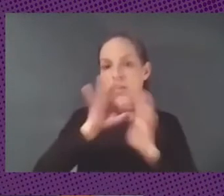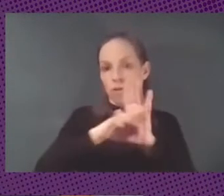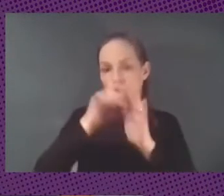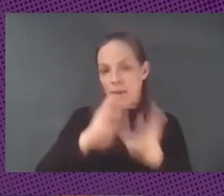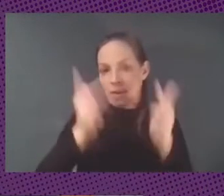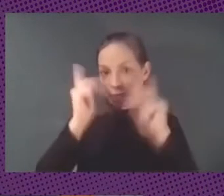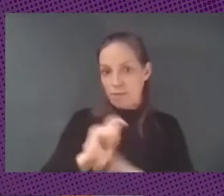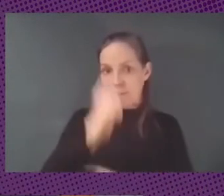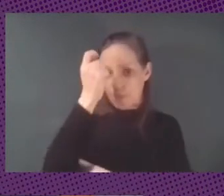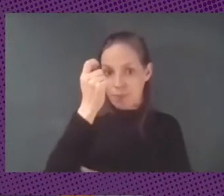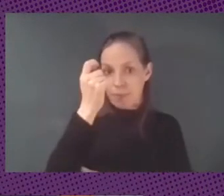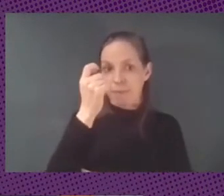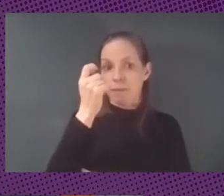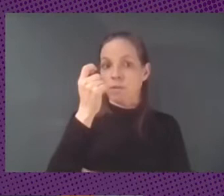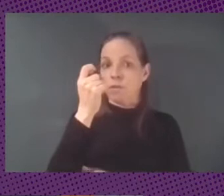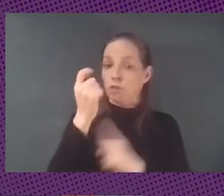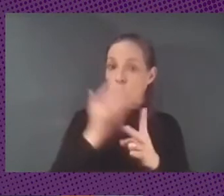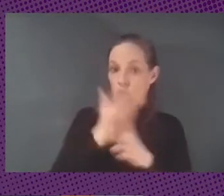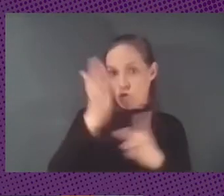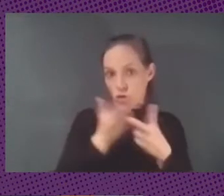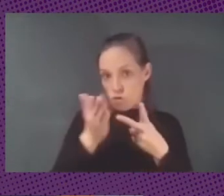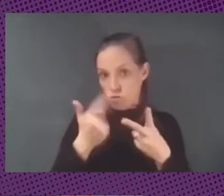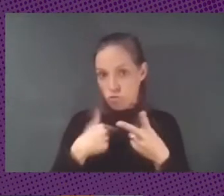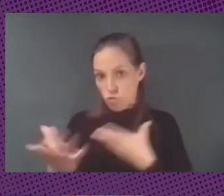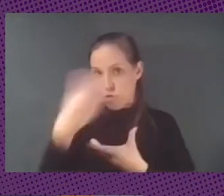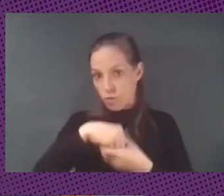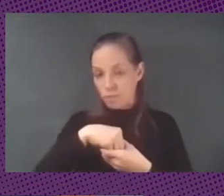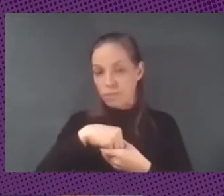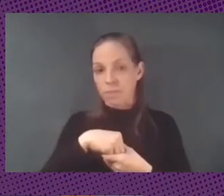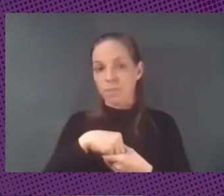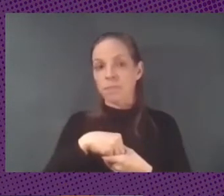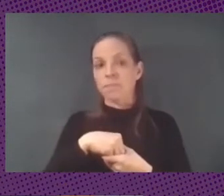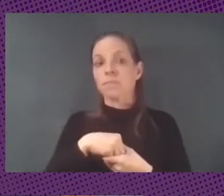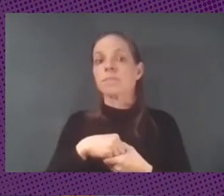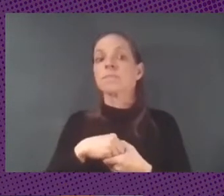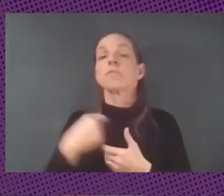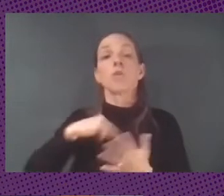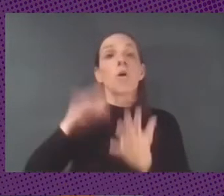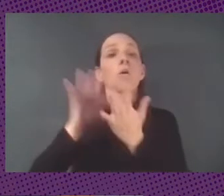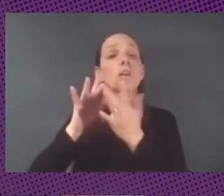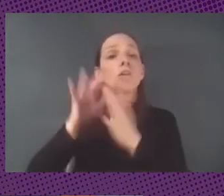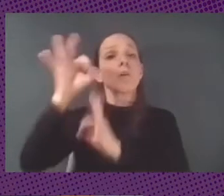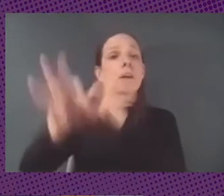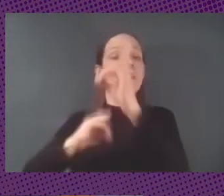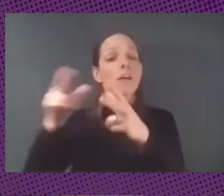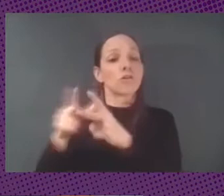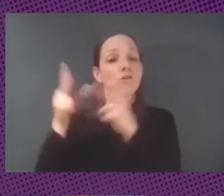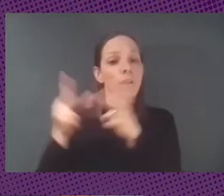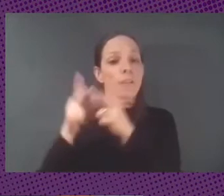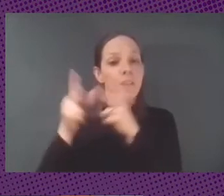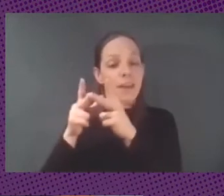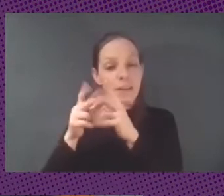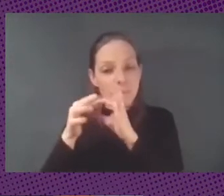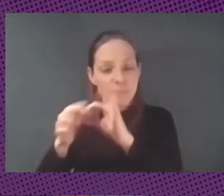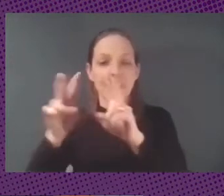en la que vengo trabajando y articulando con organizaciones sociales sobre la tecnología y